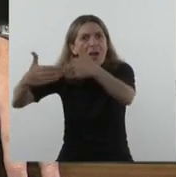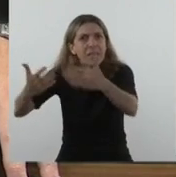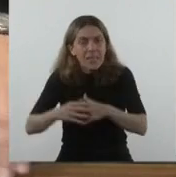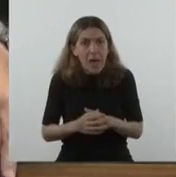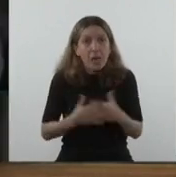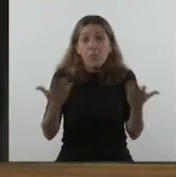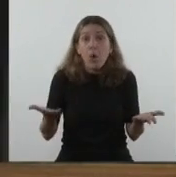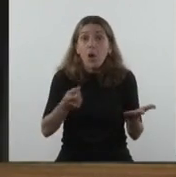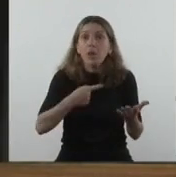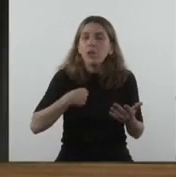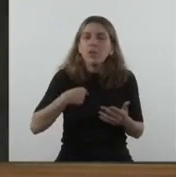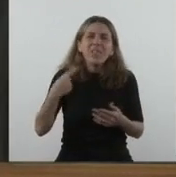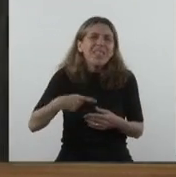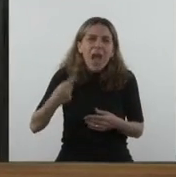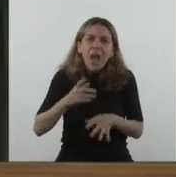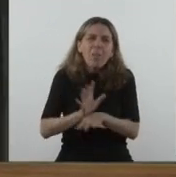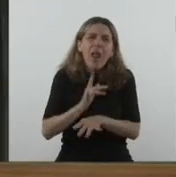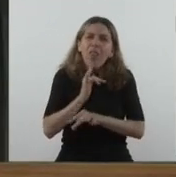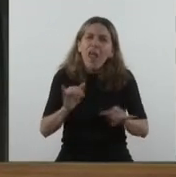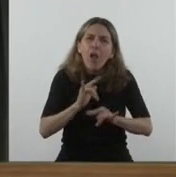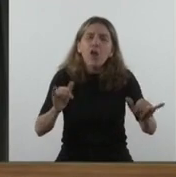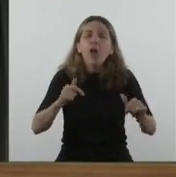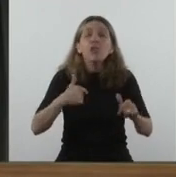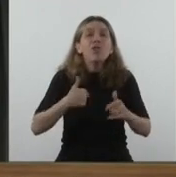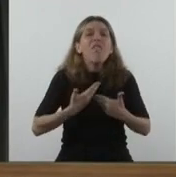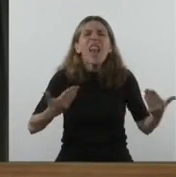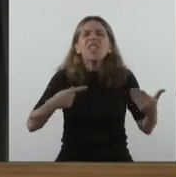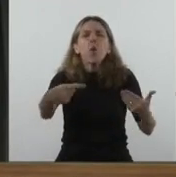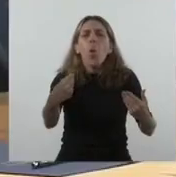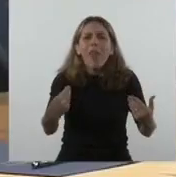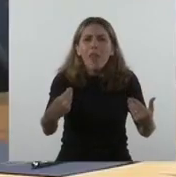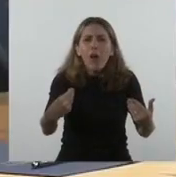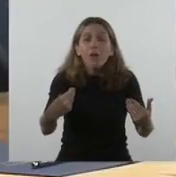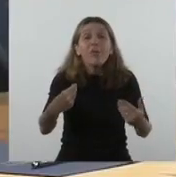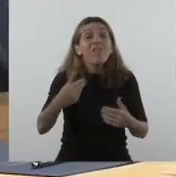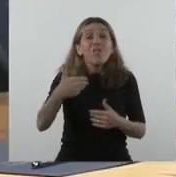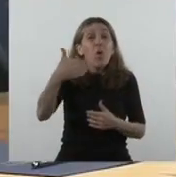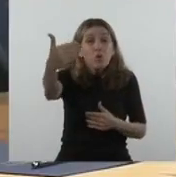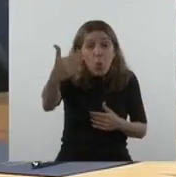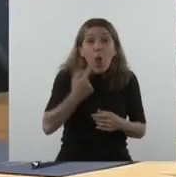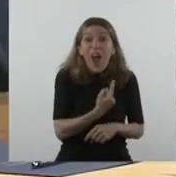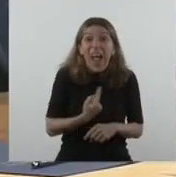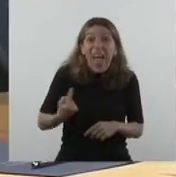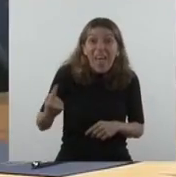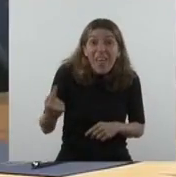porque como siempre digo yo voy a ser muy feliz el día que cada uno de nosotros